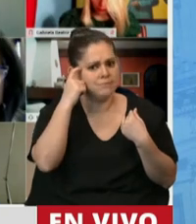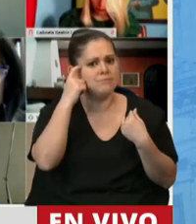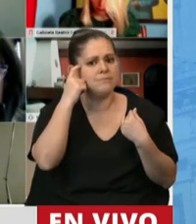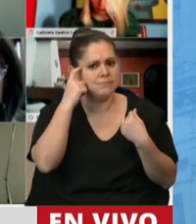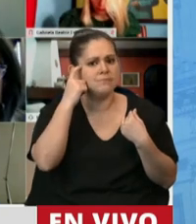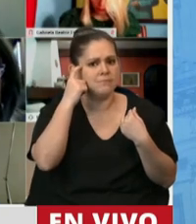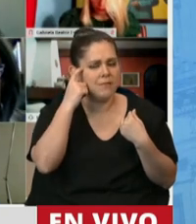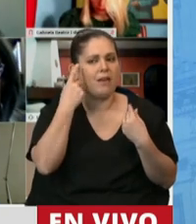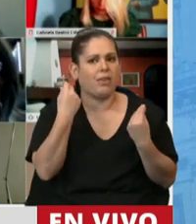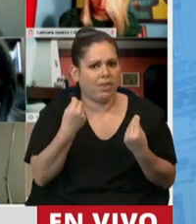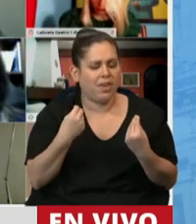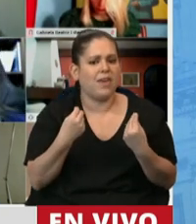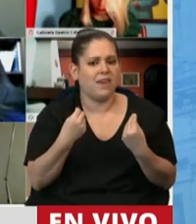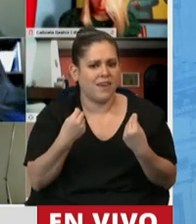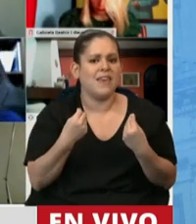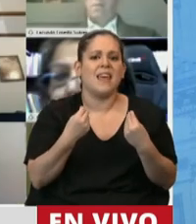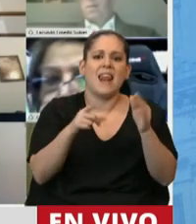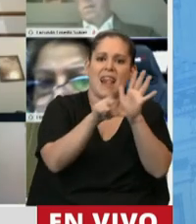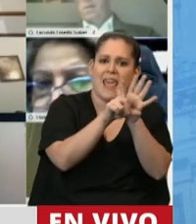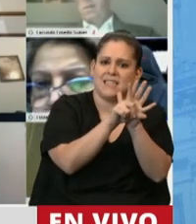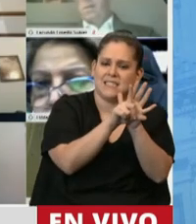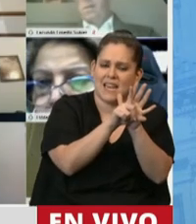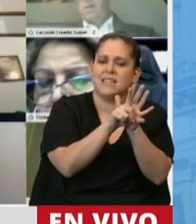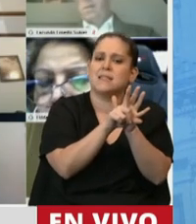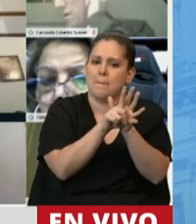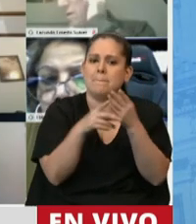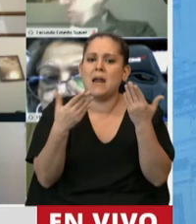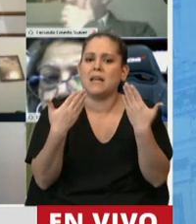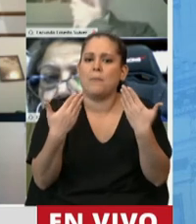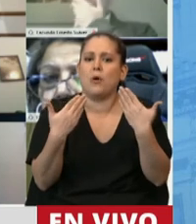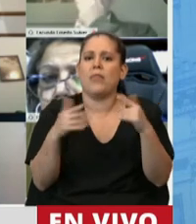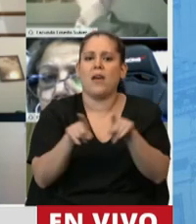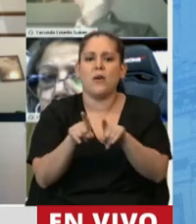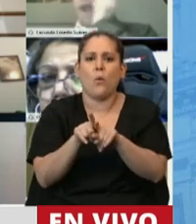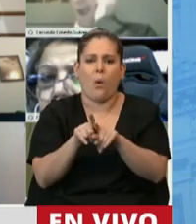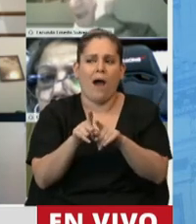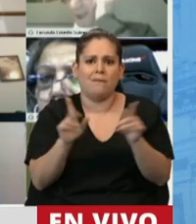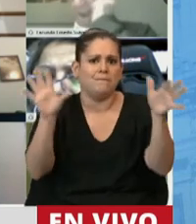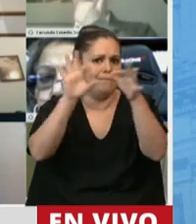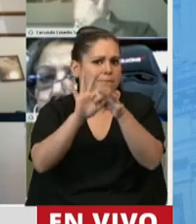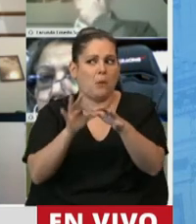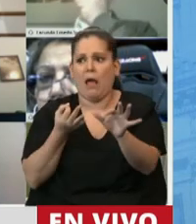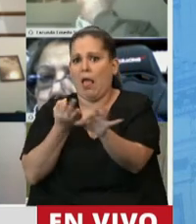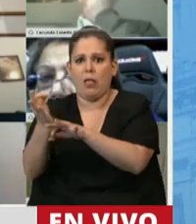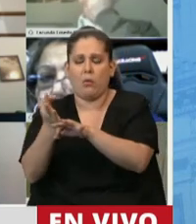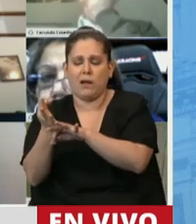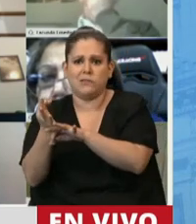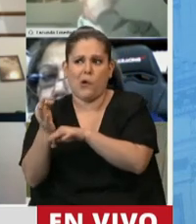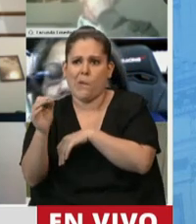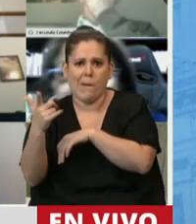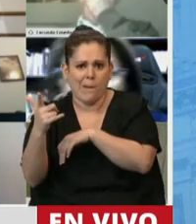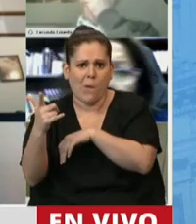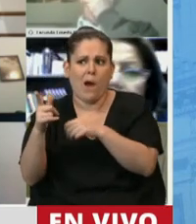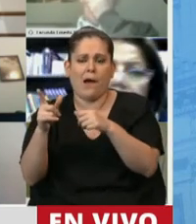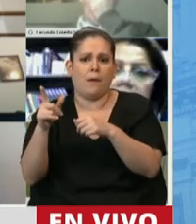consonancia en cuanto a las leyes para que puedan tener un sentido. Porque si no educamos mentes